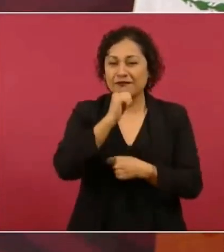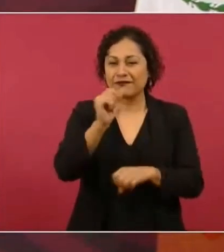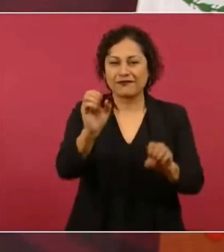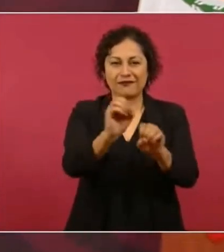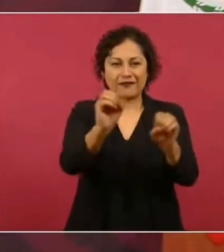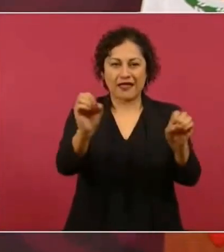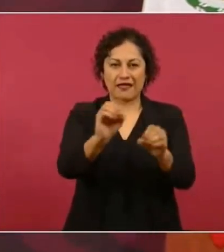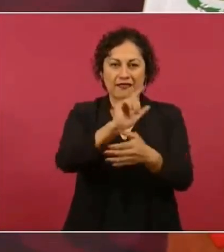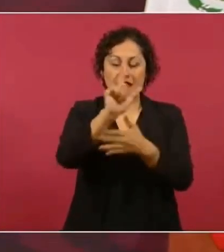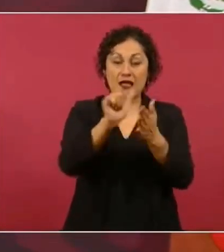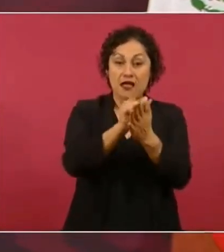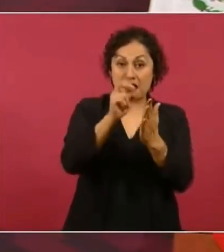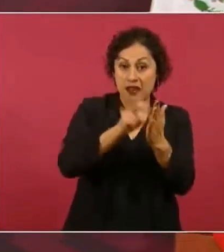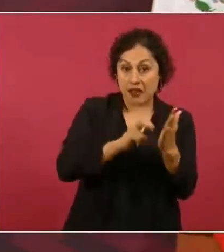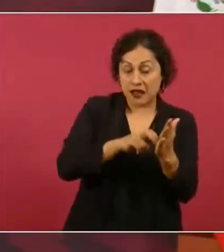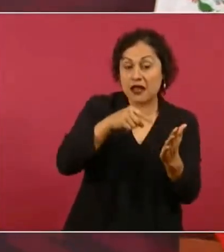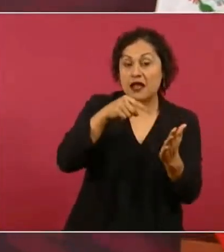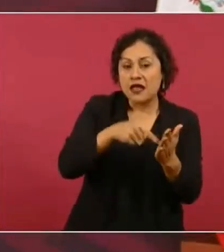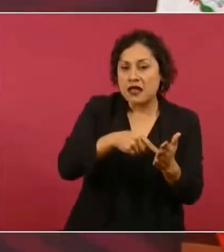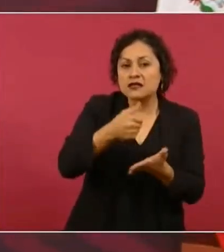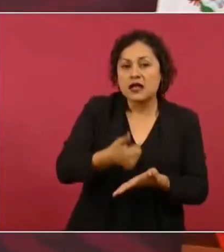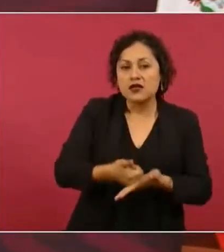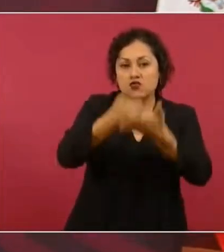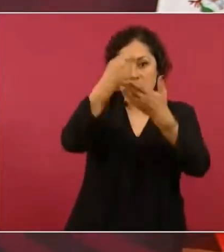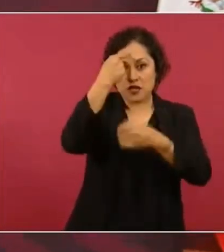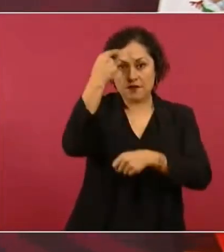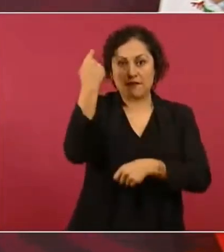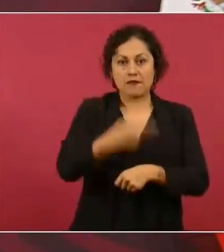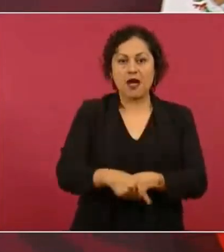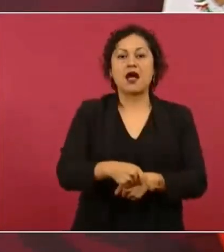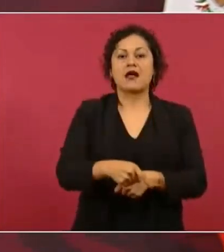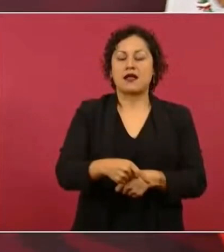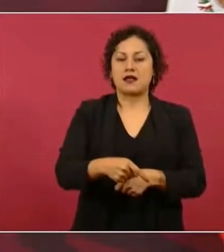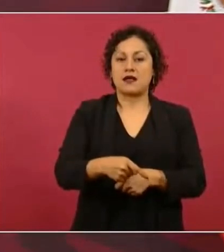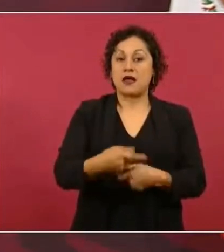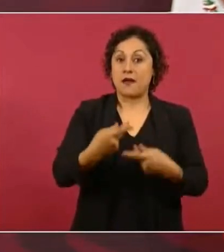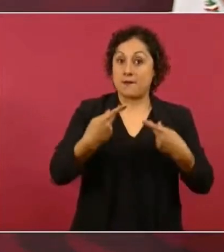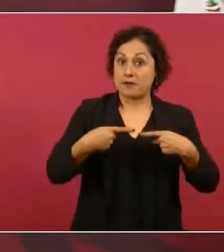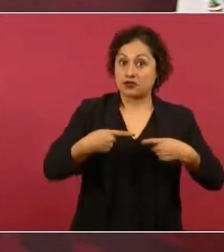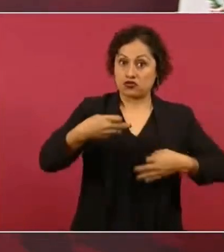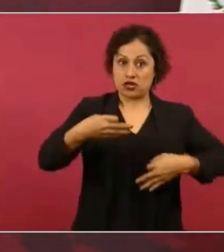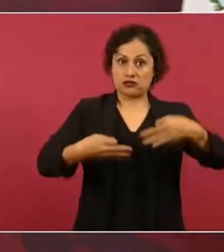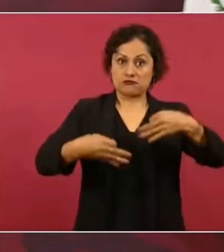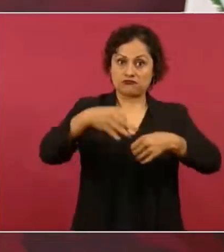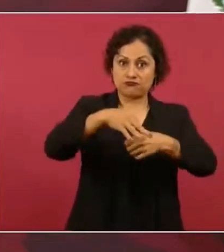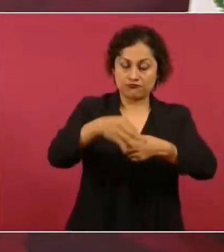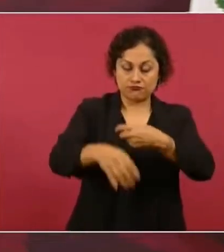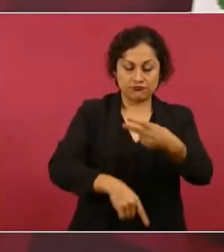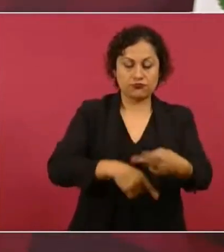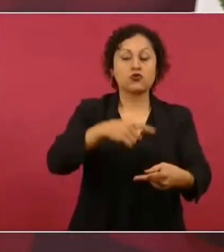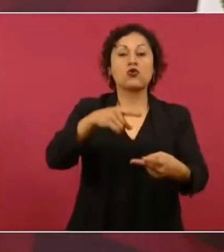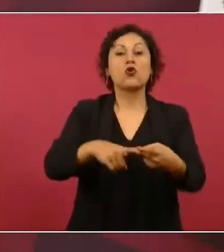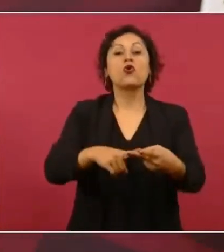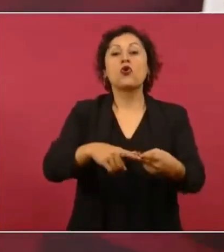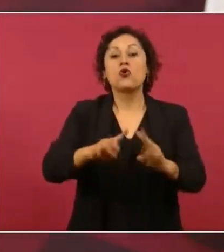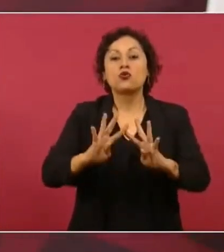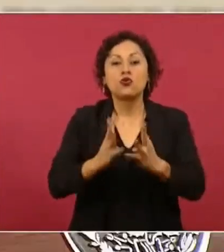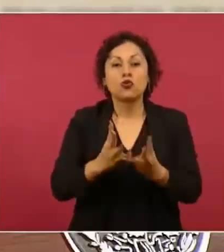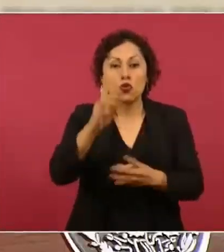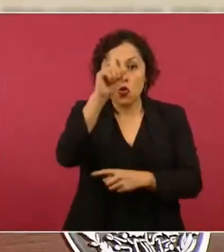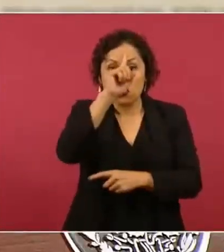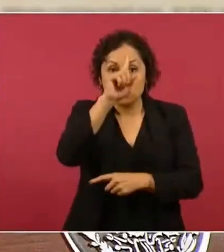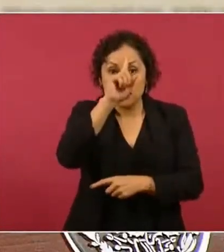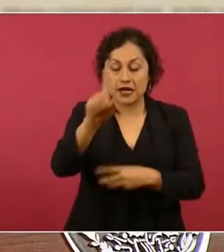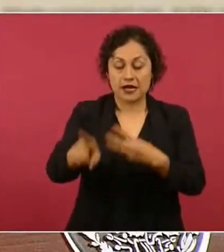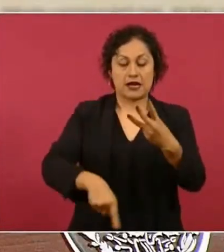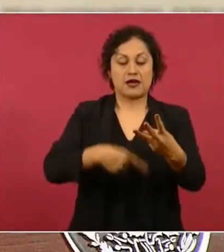consejeros, honestos, íntegros,